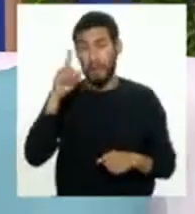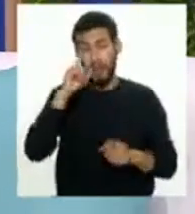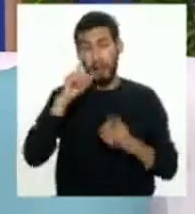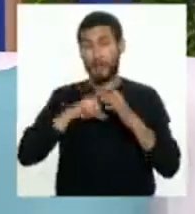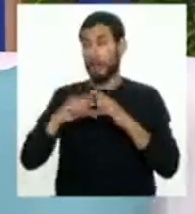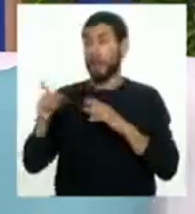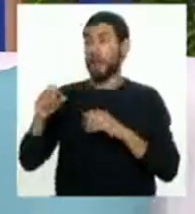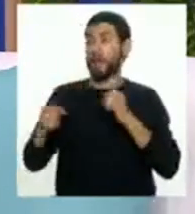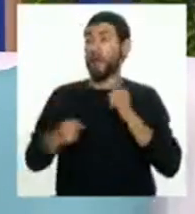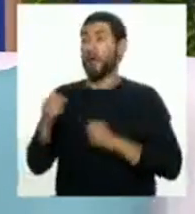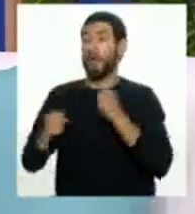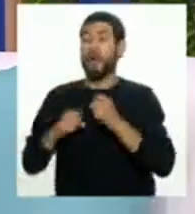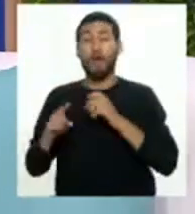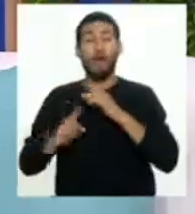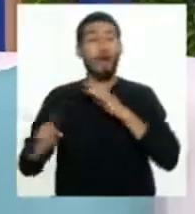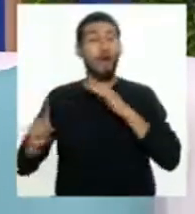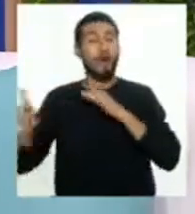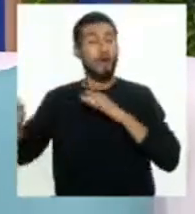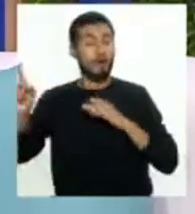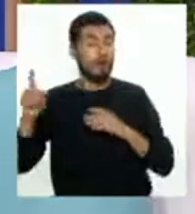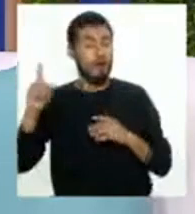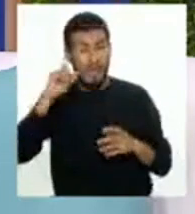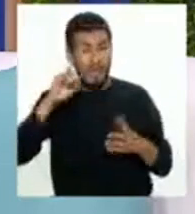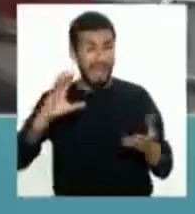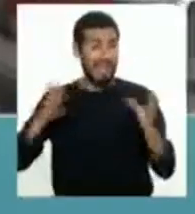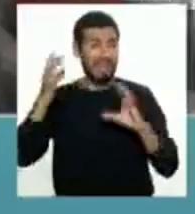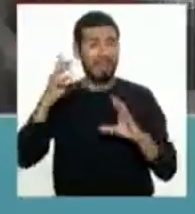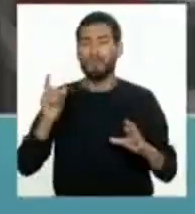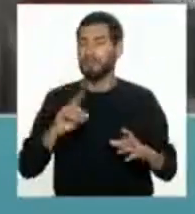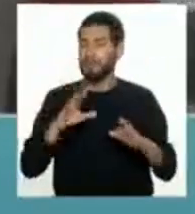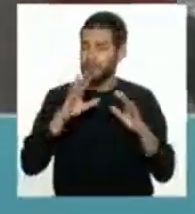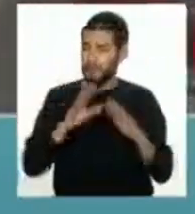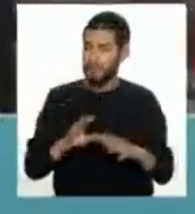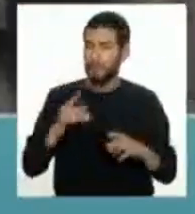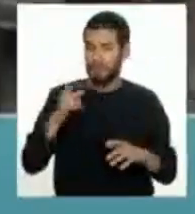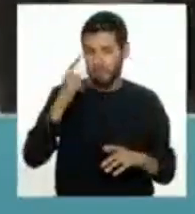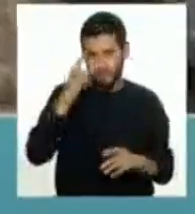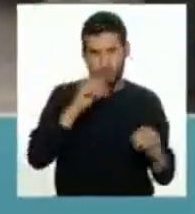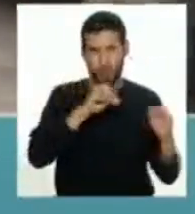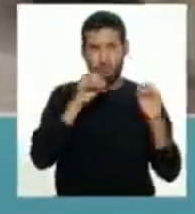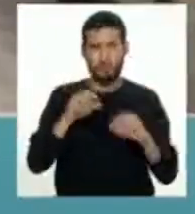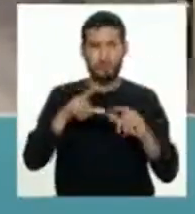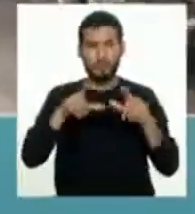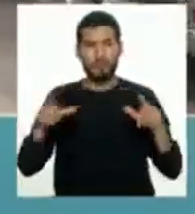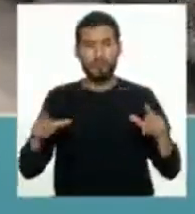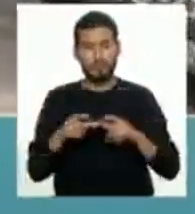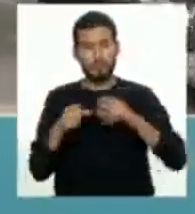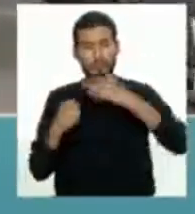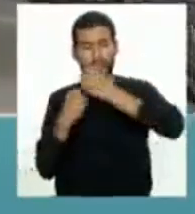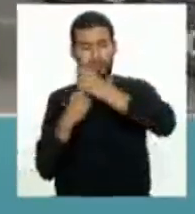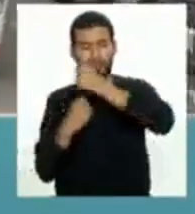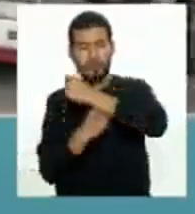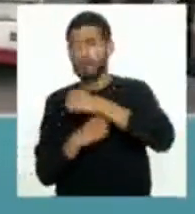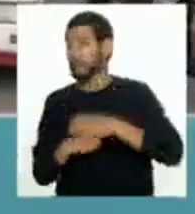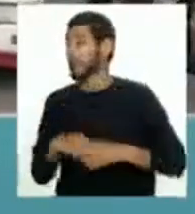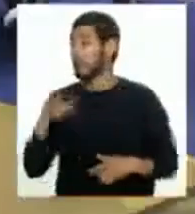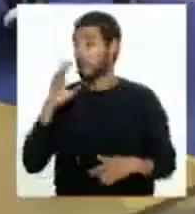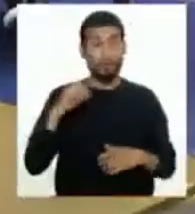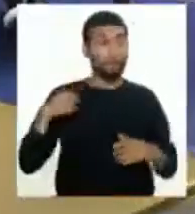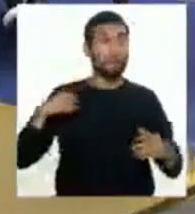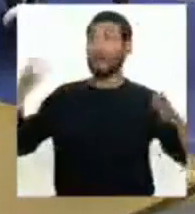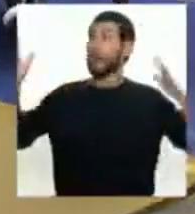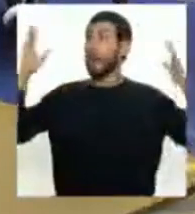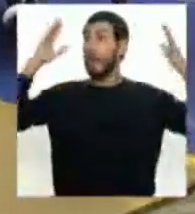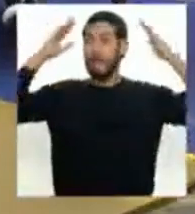corriendo o crear un caos, lo mejor sería ubicarse en esta zona segura. Claro, pero no dices, me cae todo encima